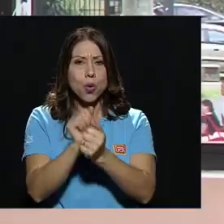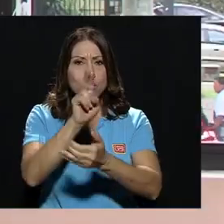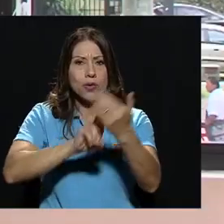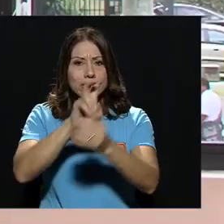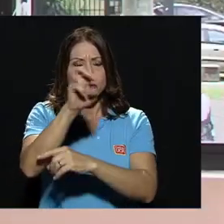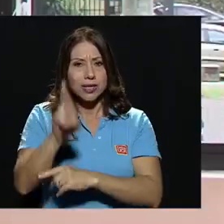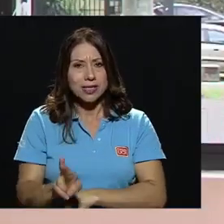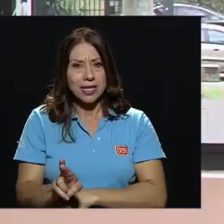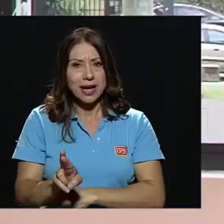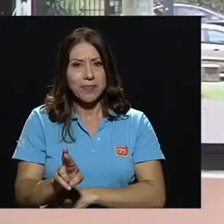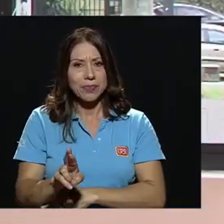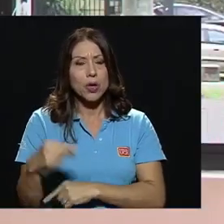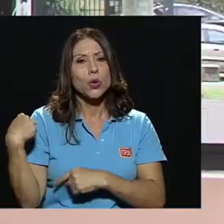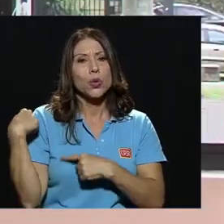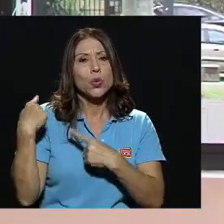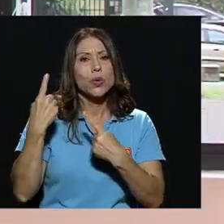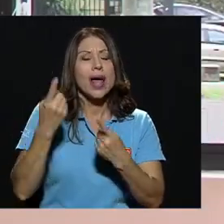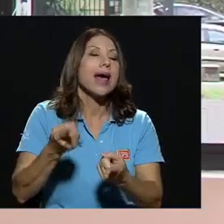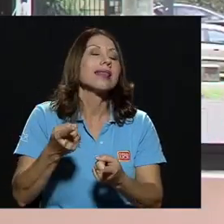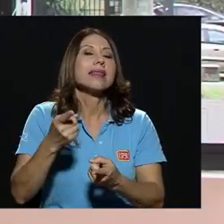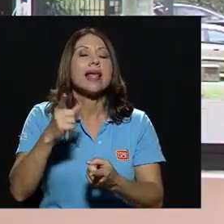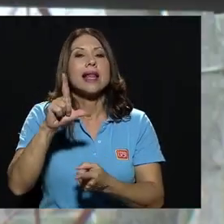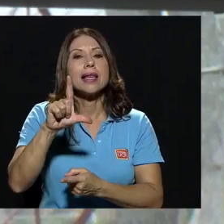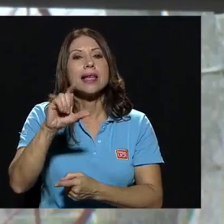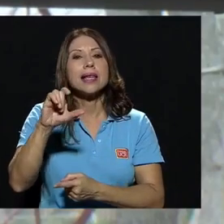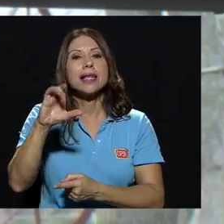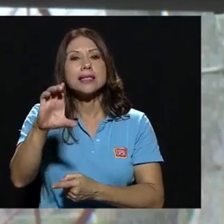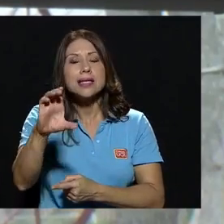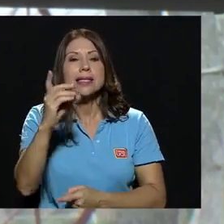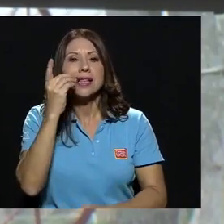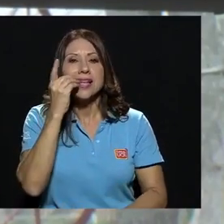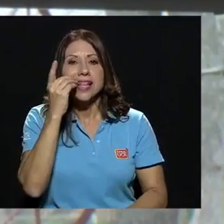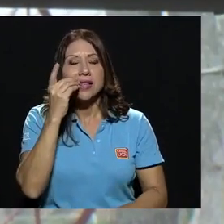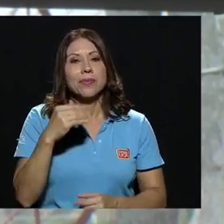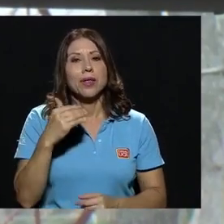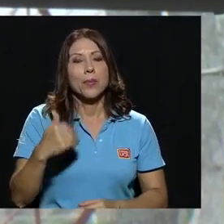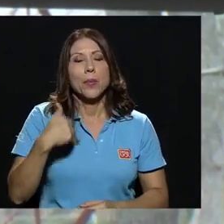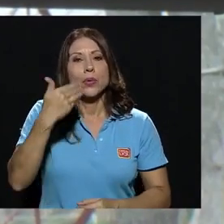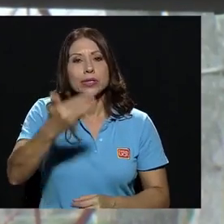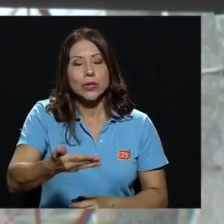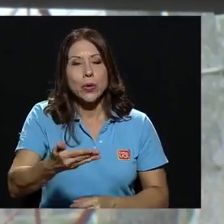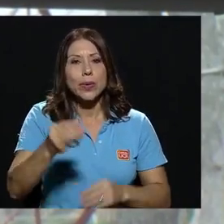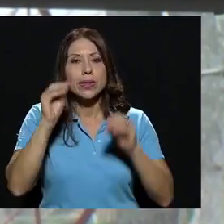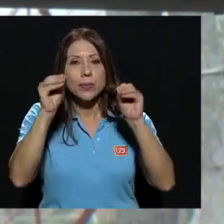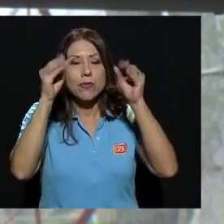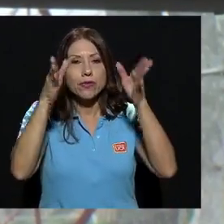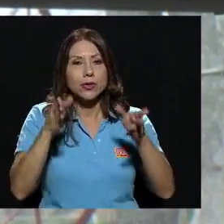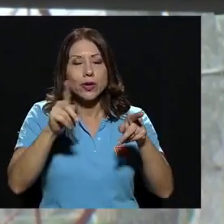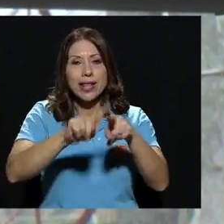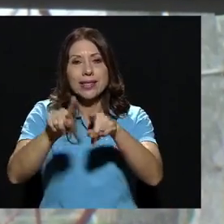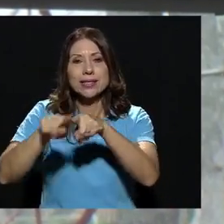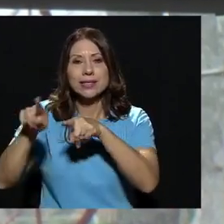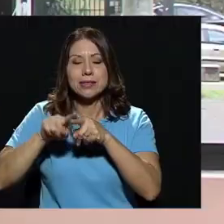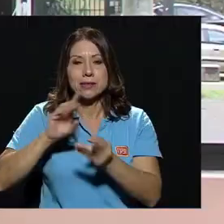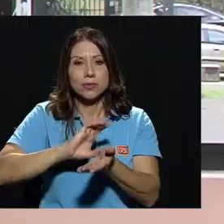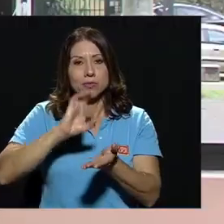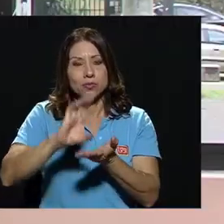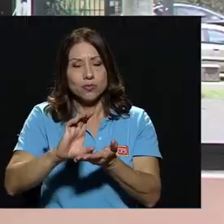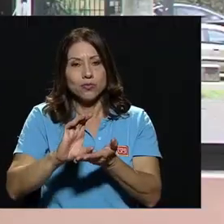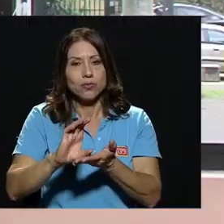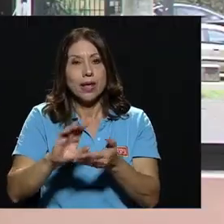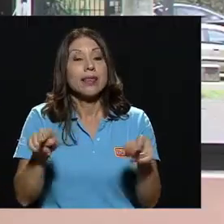Rica durante la licenciatura en odontología, posteriormente como profesora en distintos cursos,